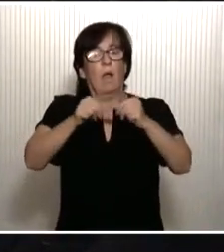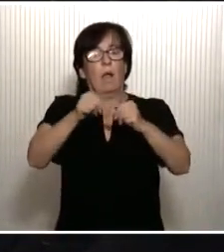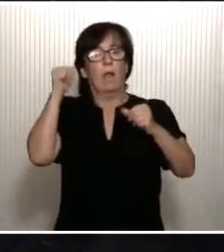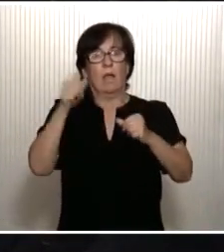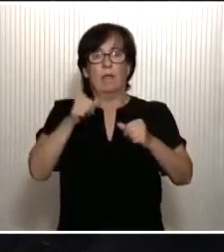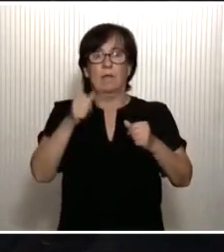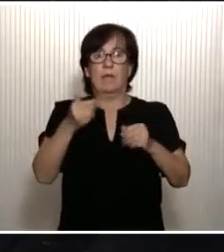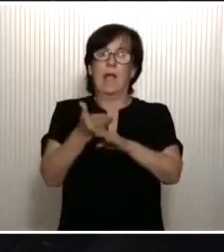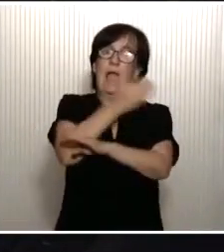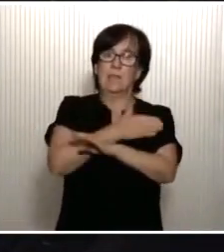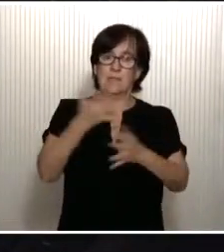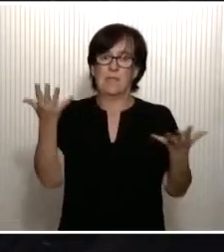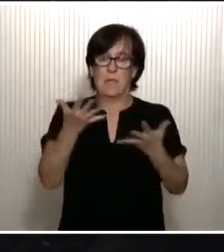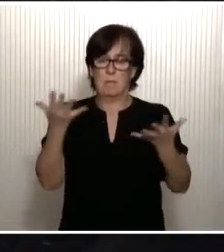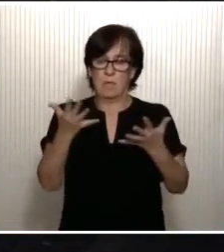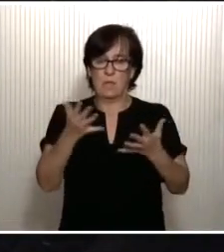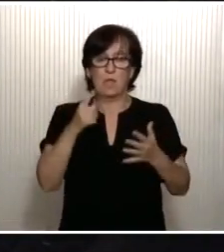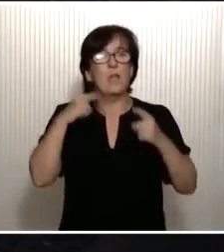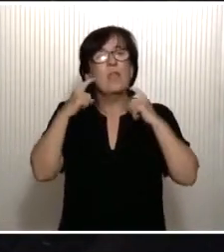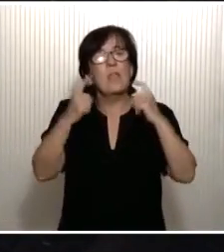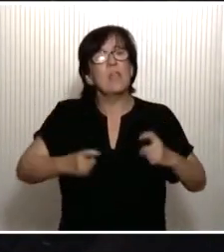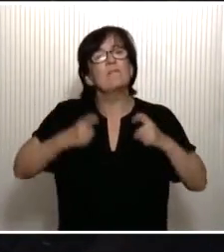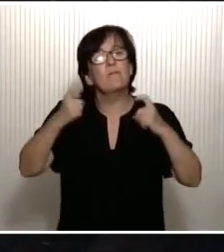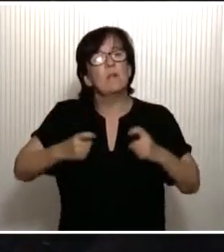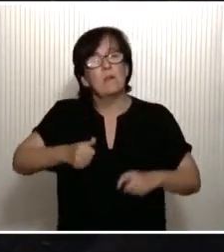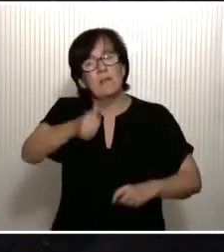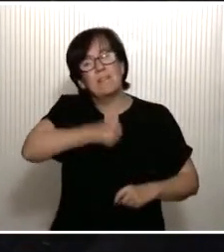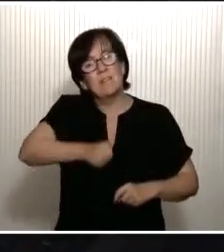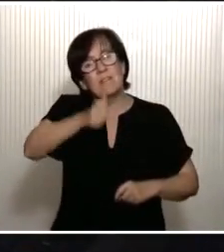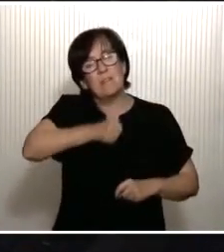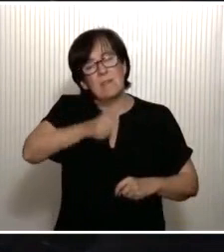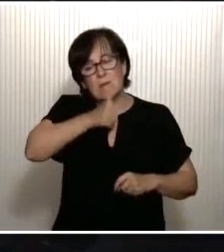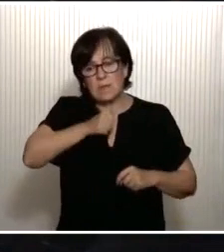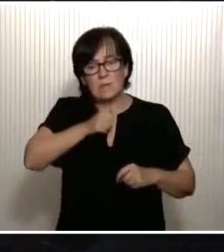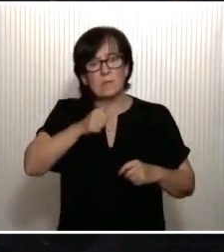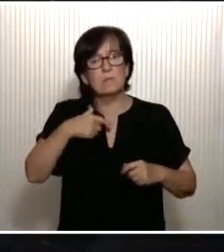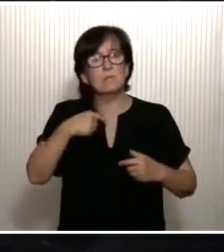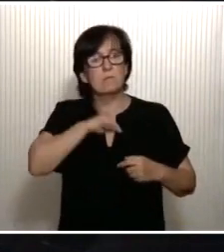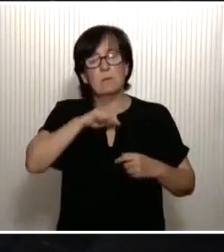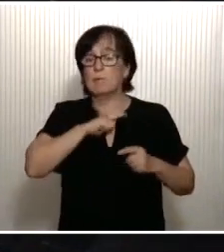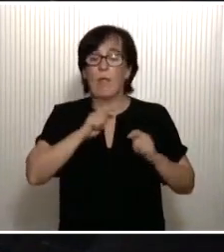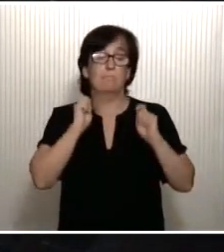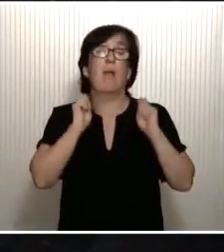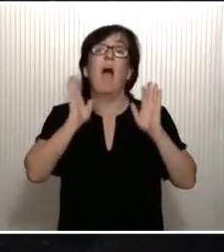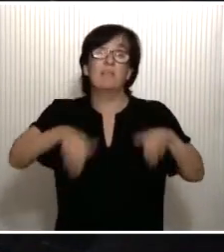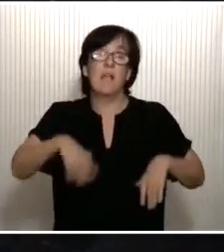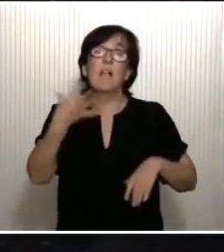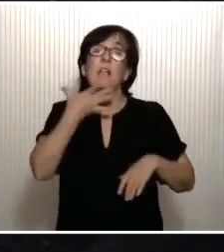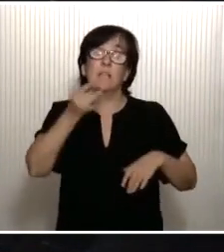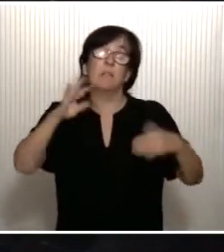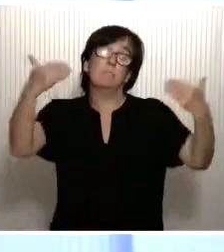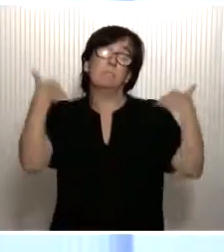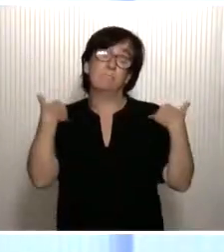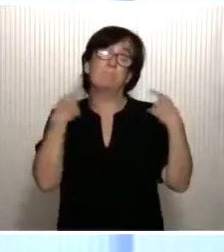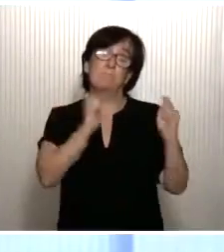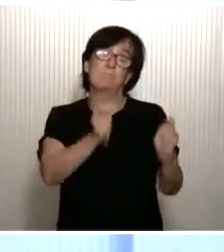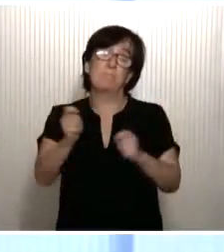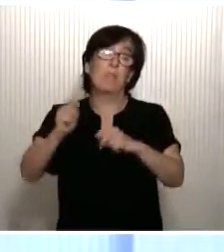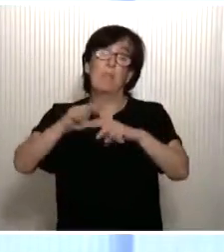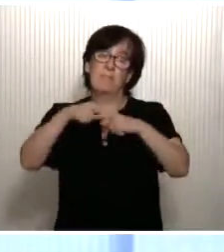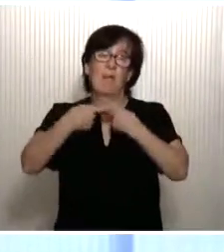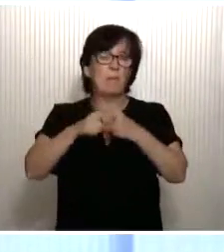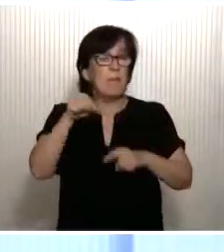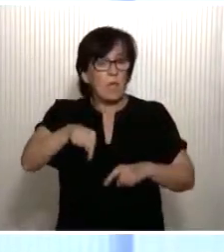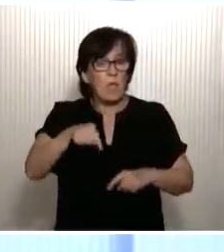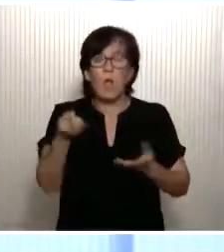de la emergencia de esta pandemia, y el esfuerzo de resistencia recayó sobre las familias. En esta ocasión, y esto creo que